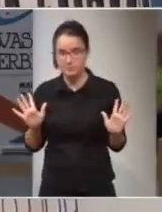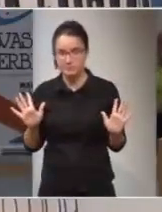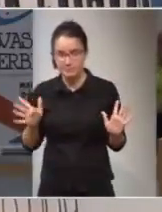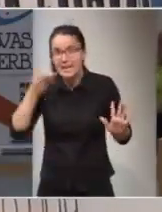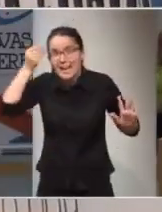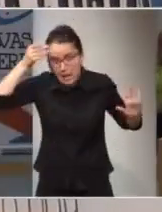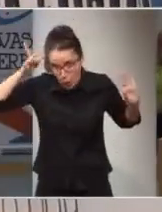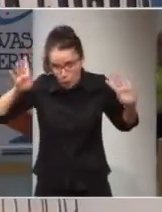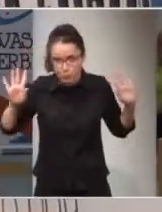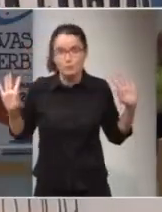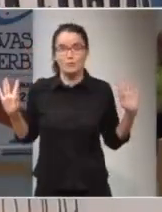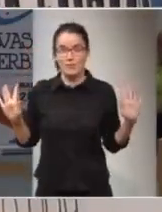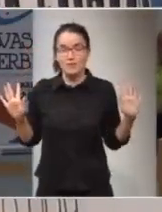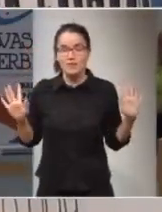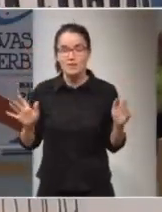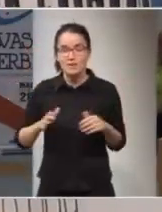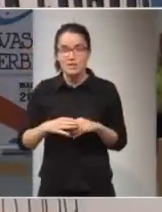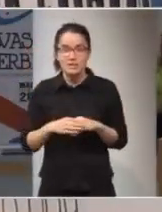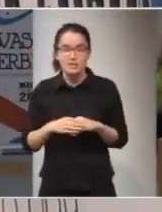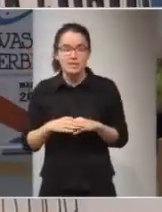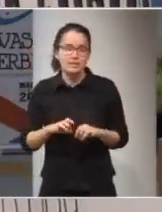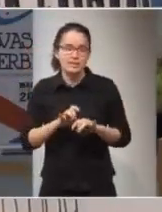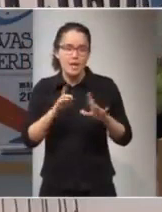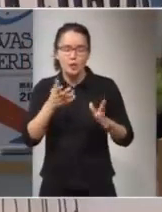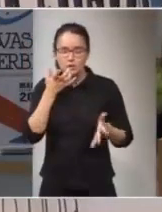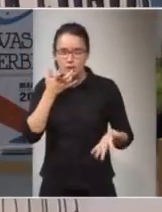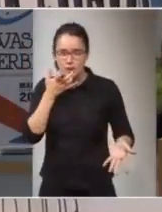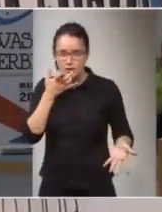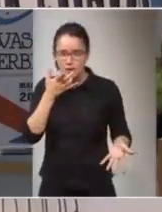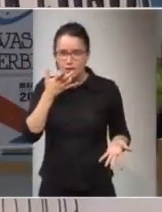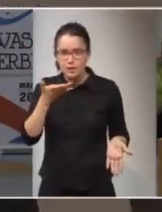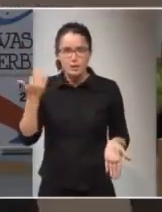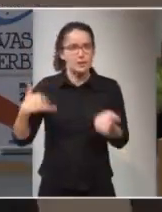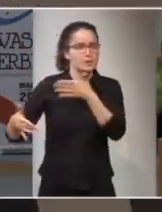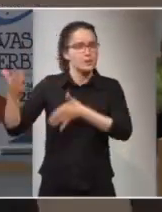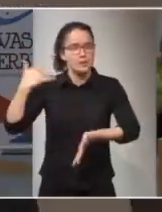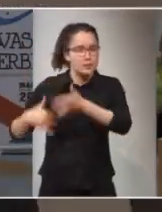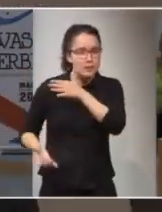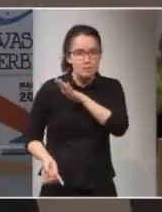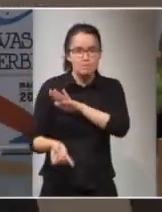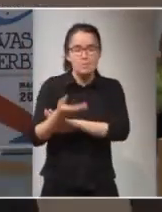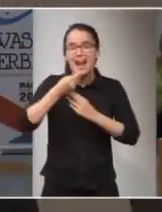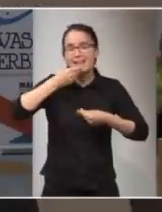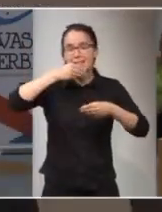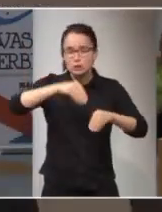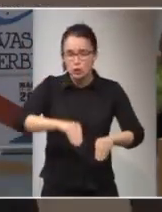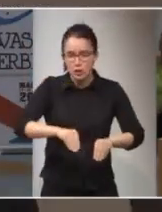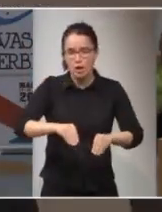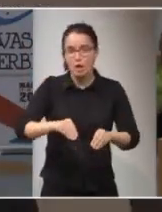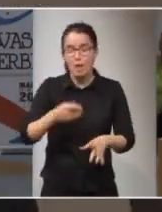Creo, ¿no? Y claro, si nos remontamos a esos orígenes, a esa historia, vamos a